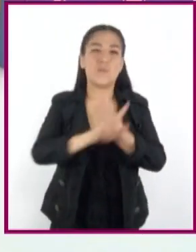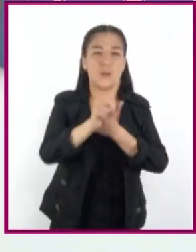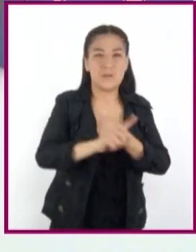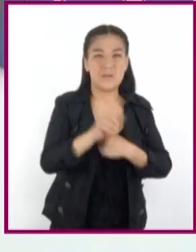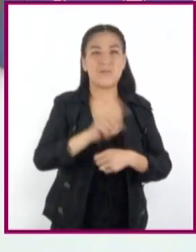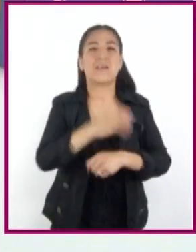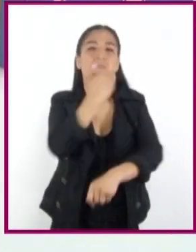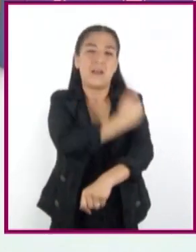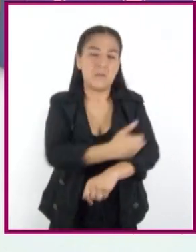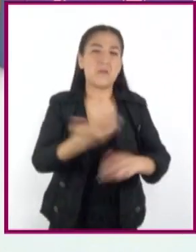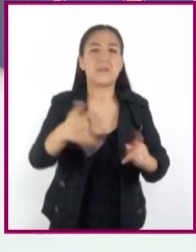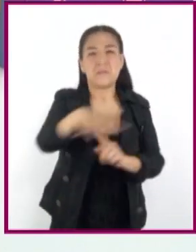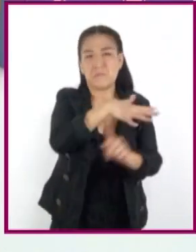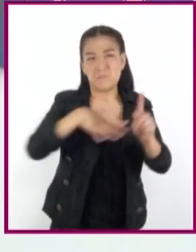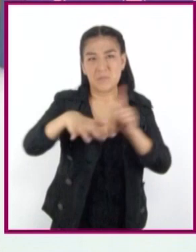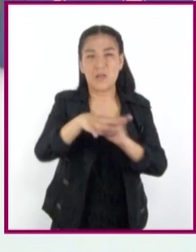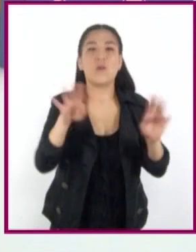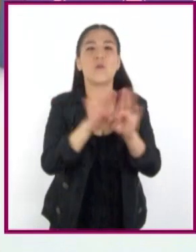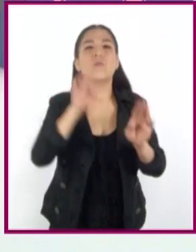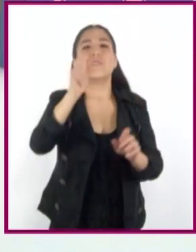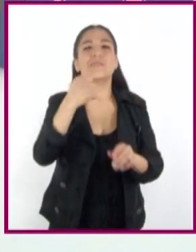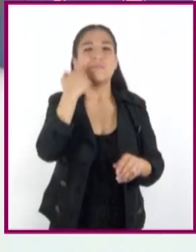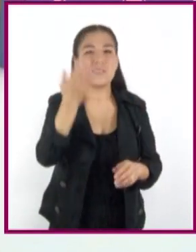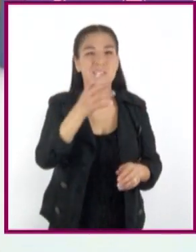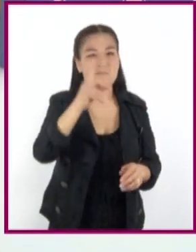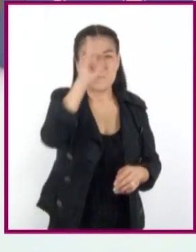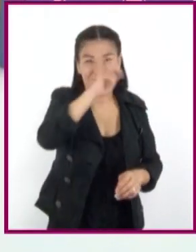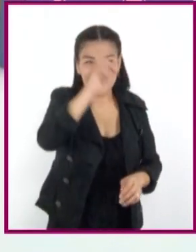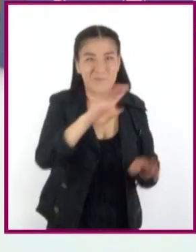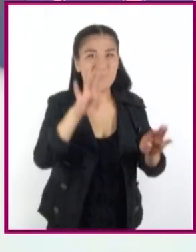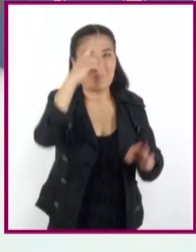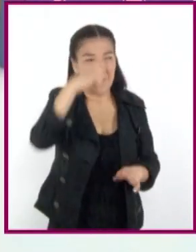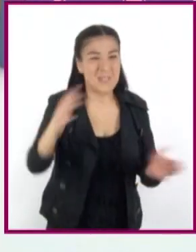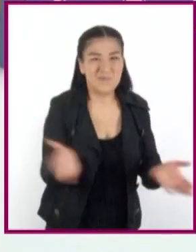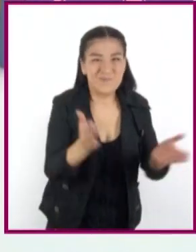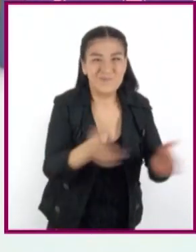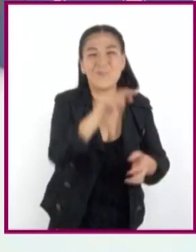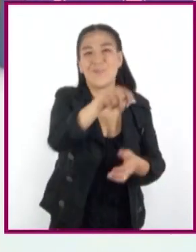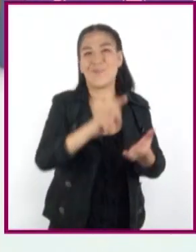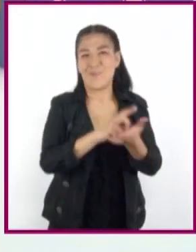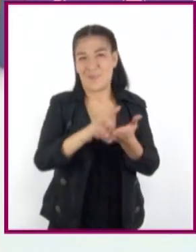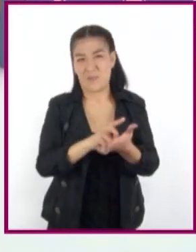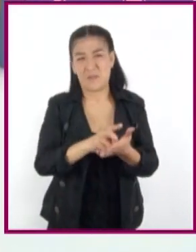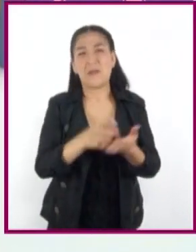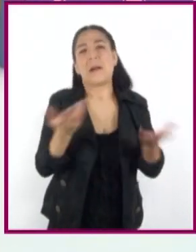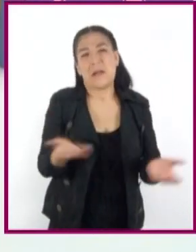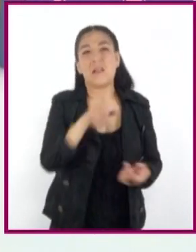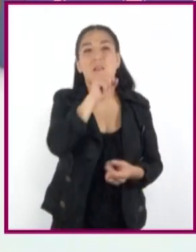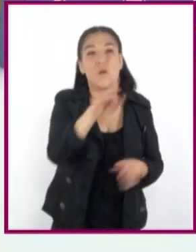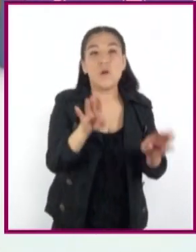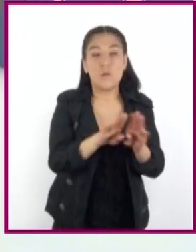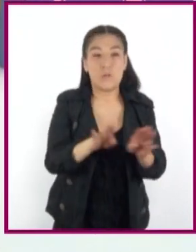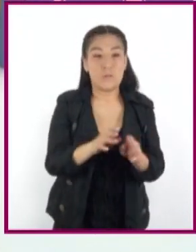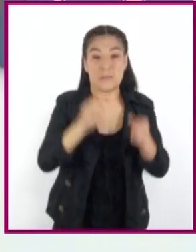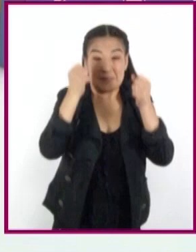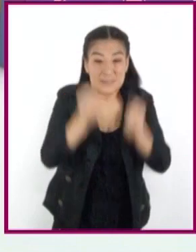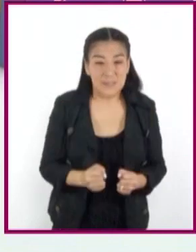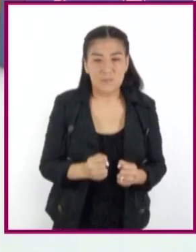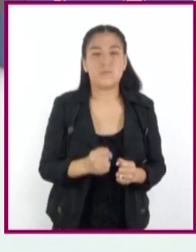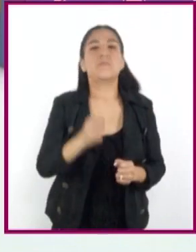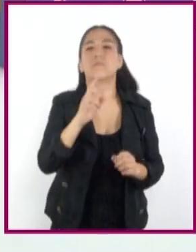familiares o sociales que pueden propiciar las adicciones, aunque no necesariamente son determinantes.